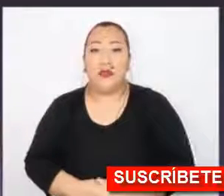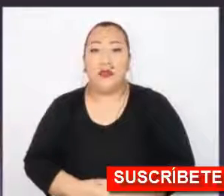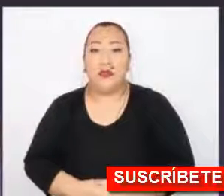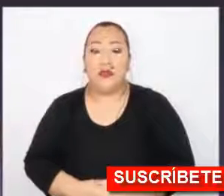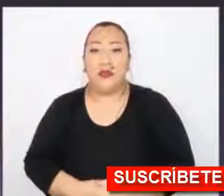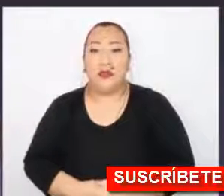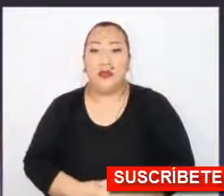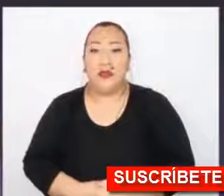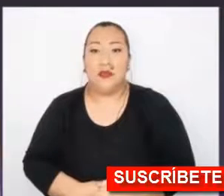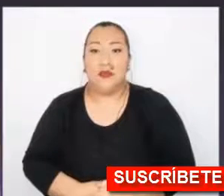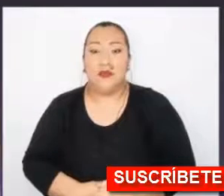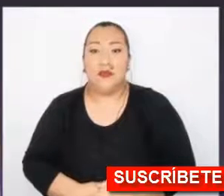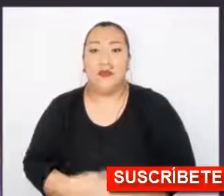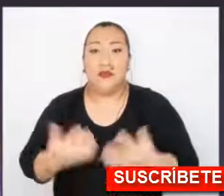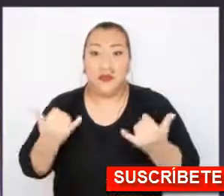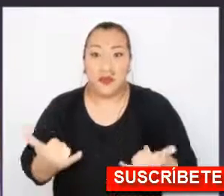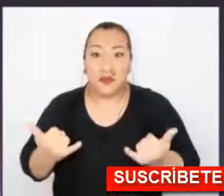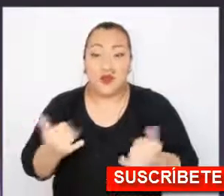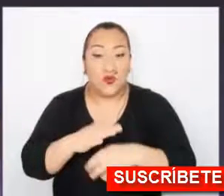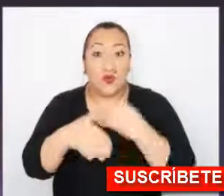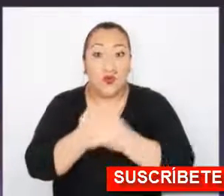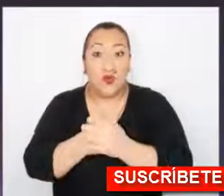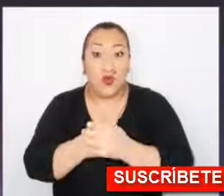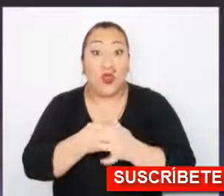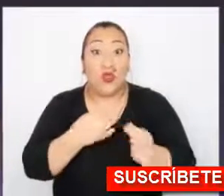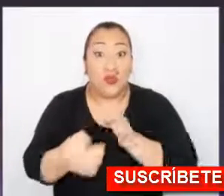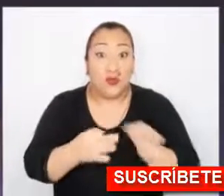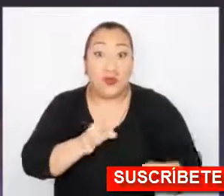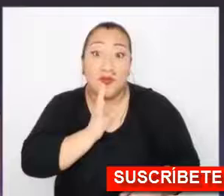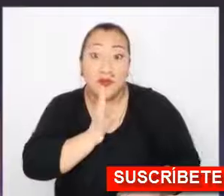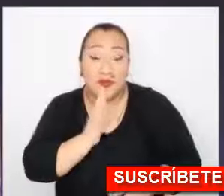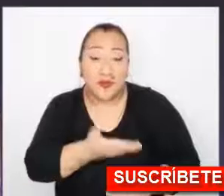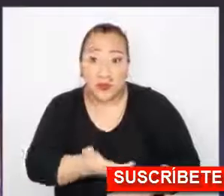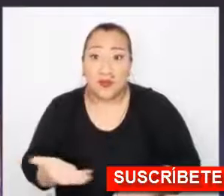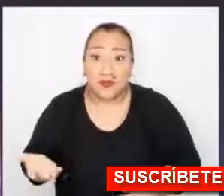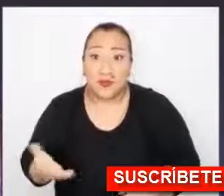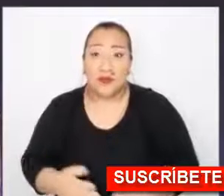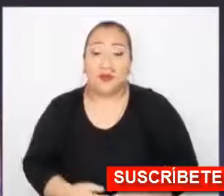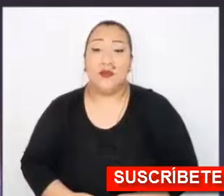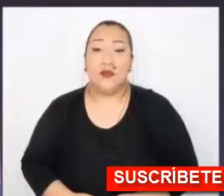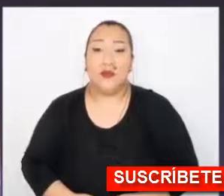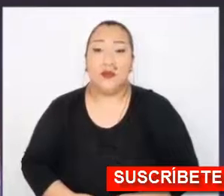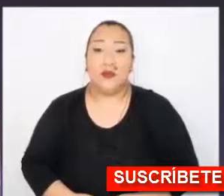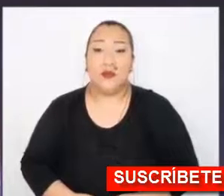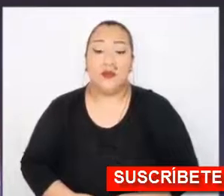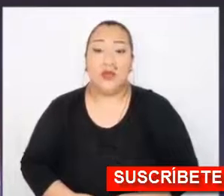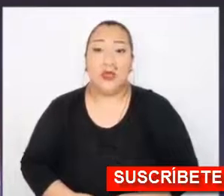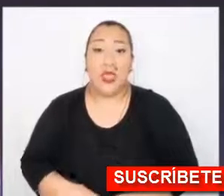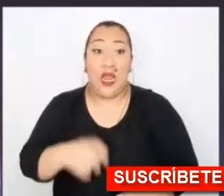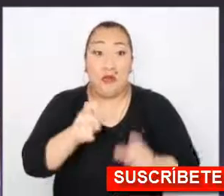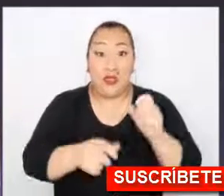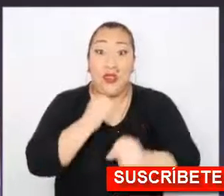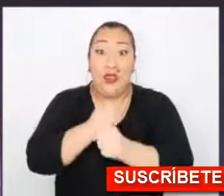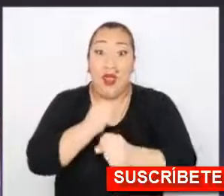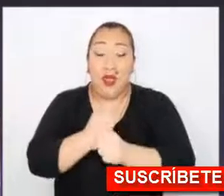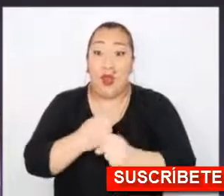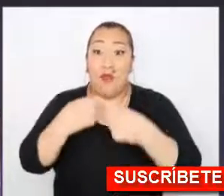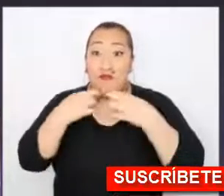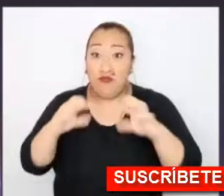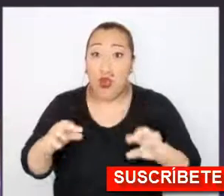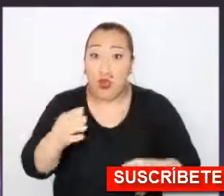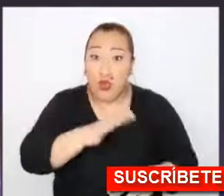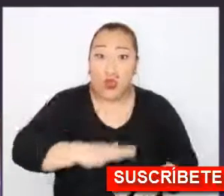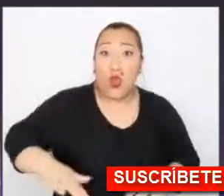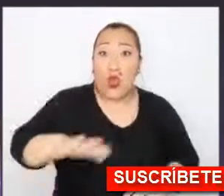fundamental que en estos estándares que estamos hablando, los